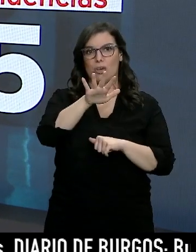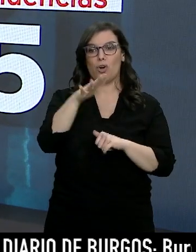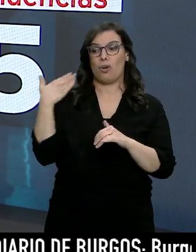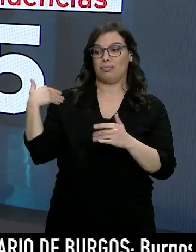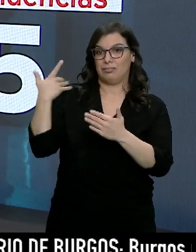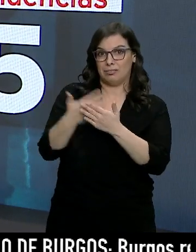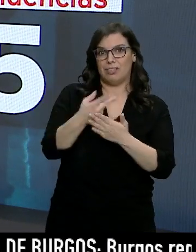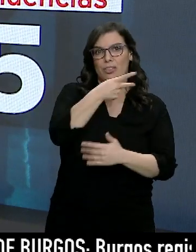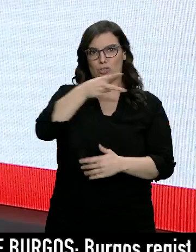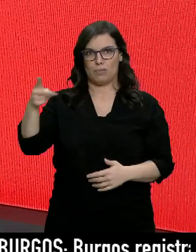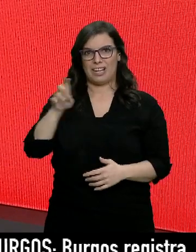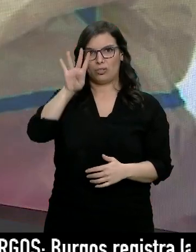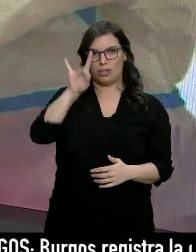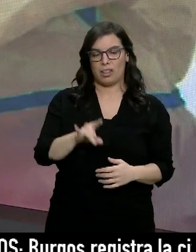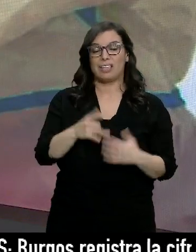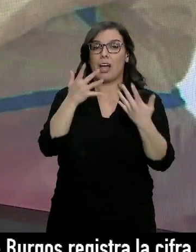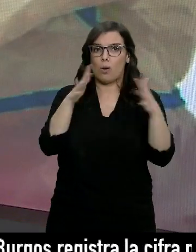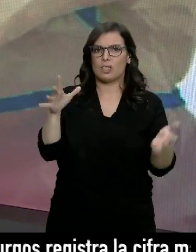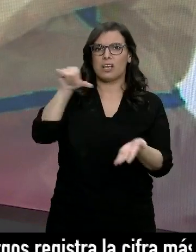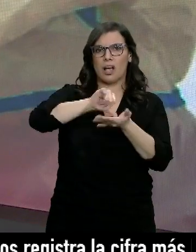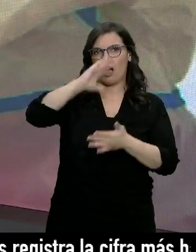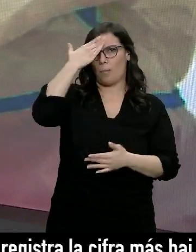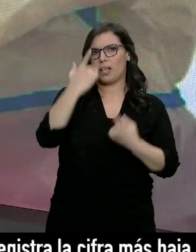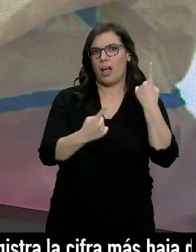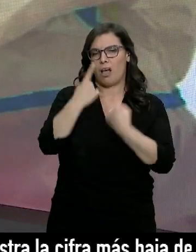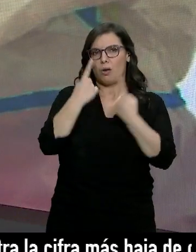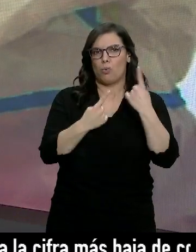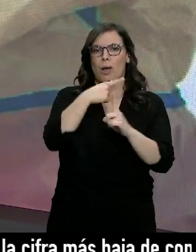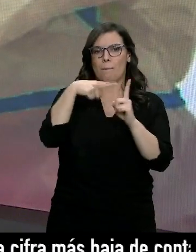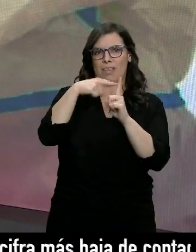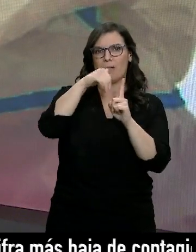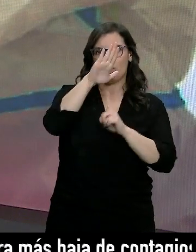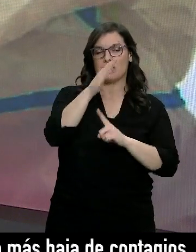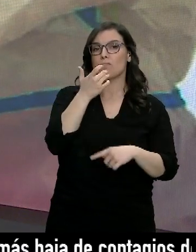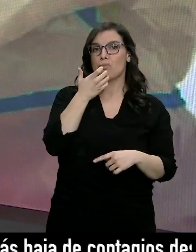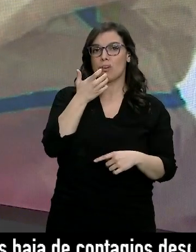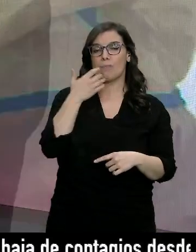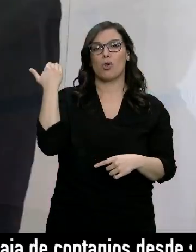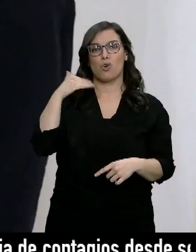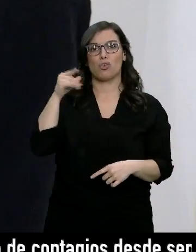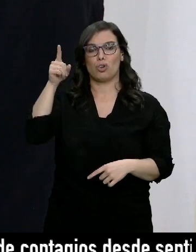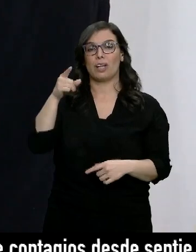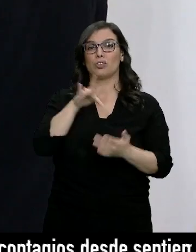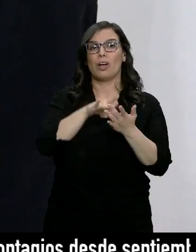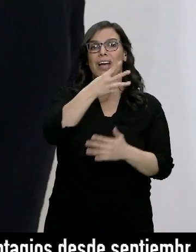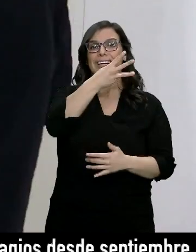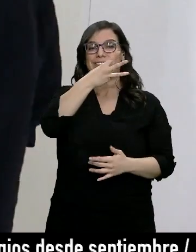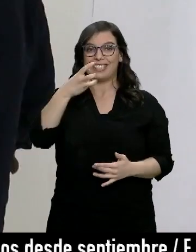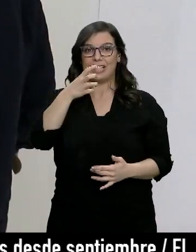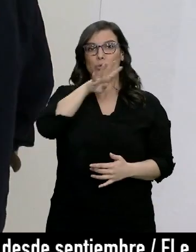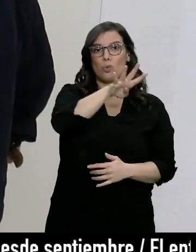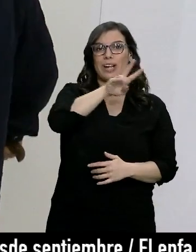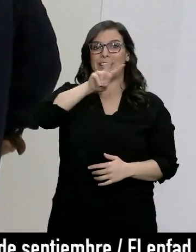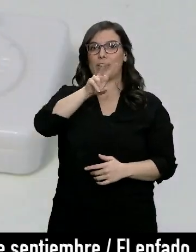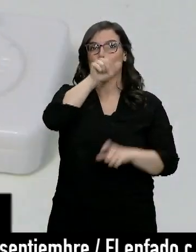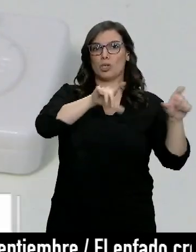14 días. Aún así, hay capitales que superan esa media. Una de ellas es Soria, con 342 casos por 100